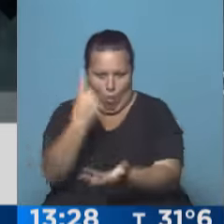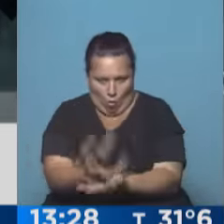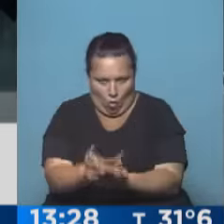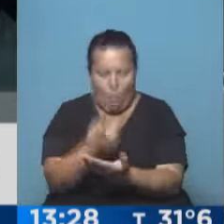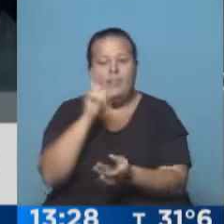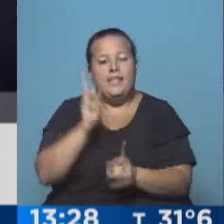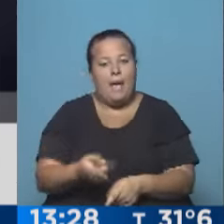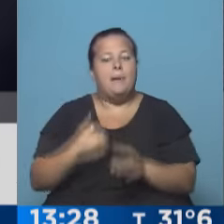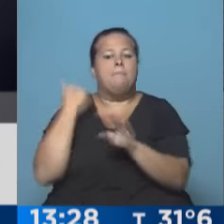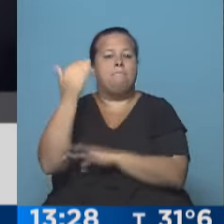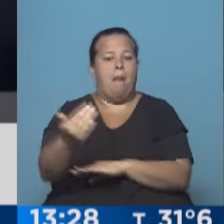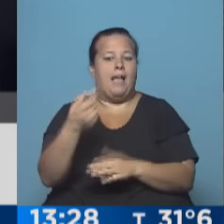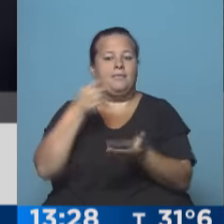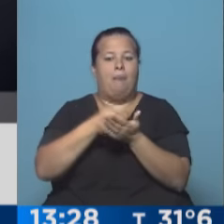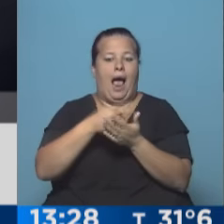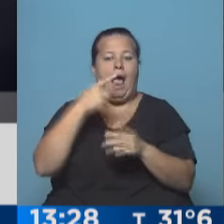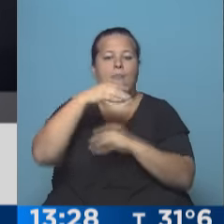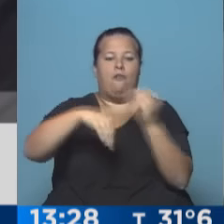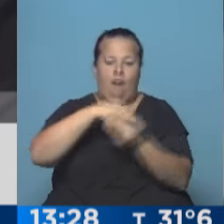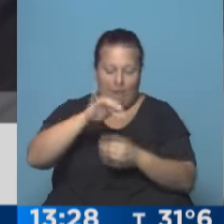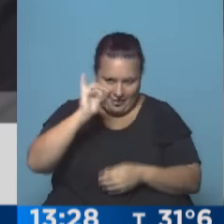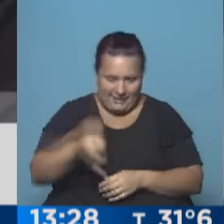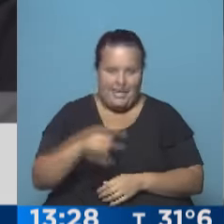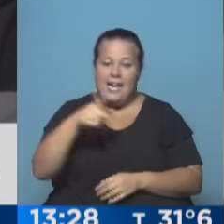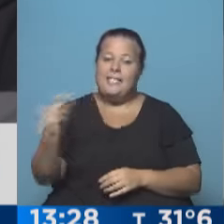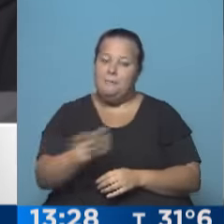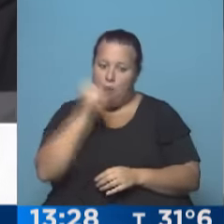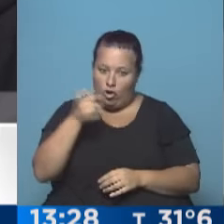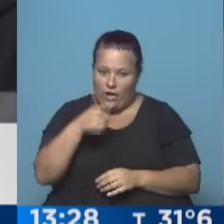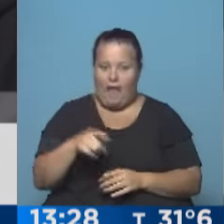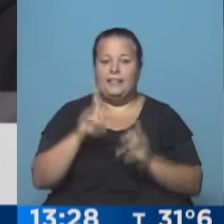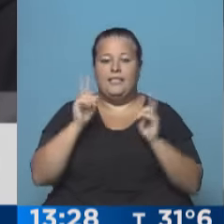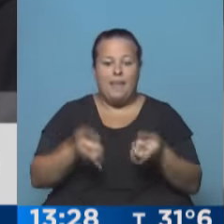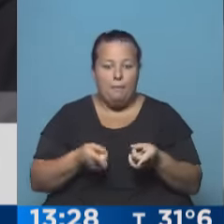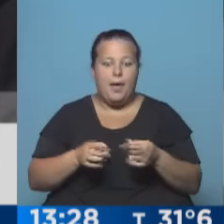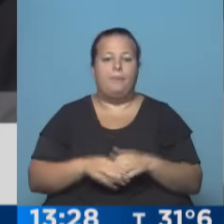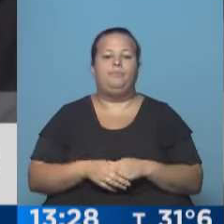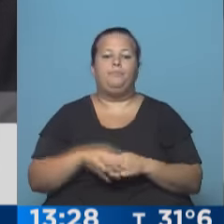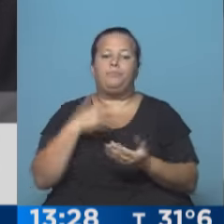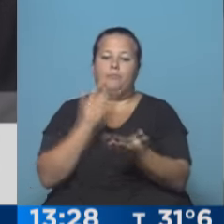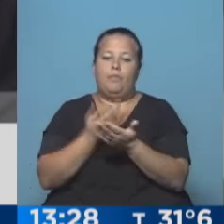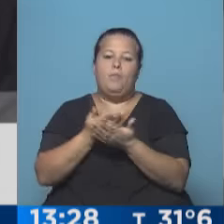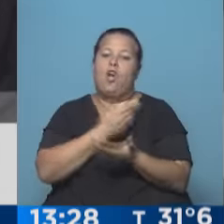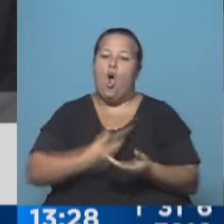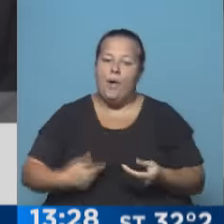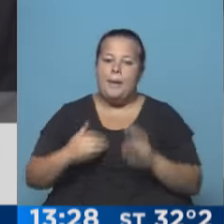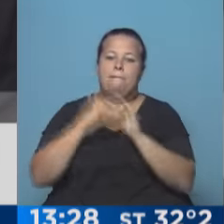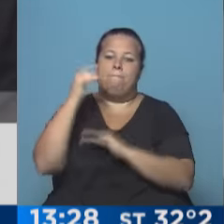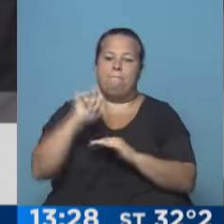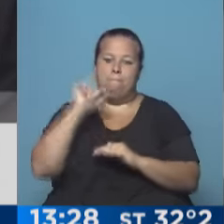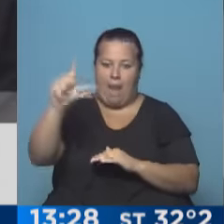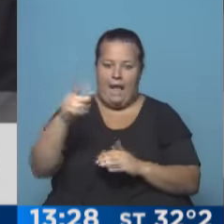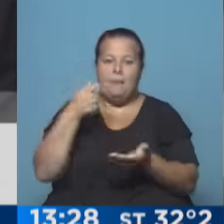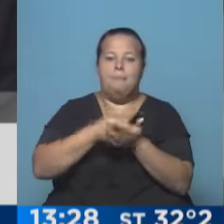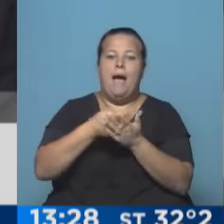se amplían las asignaciones familiares. Exactamente, es importante también la propuesta que hace el gobierno de ampliar las